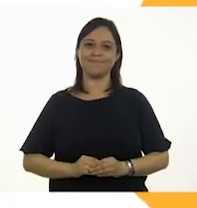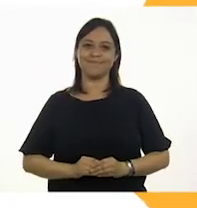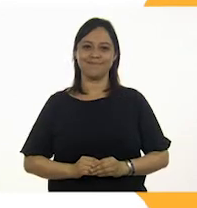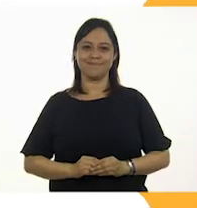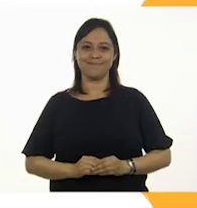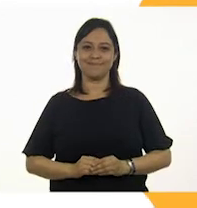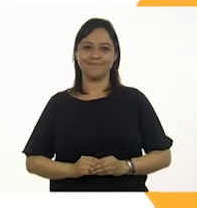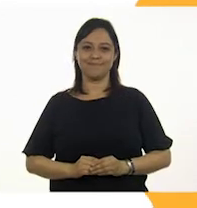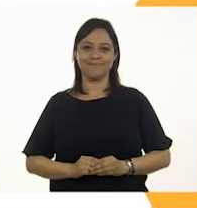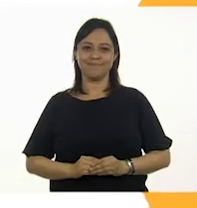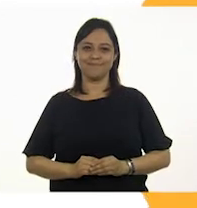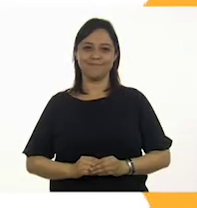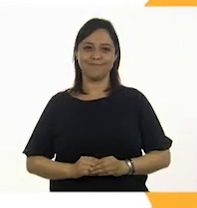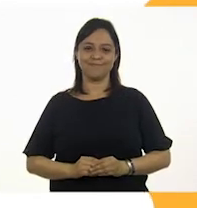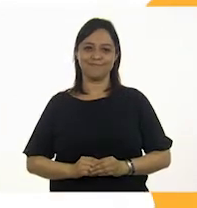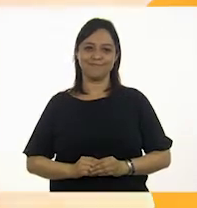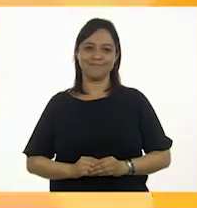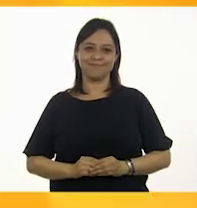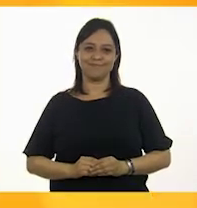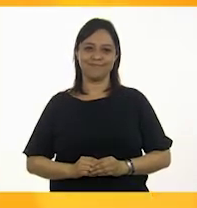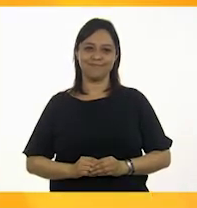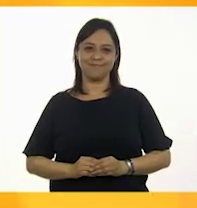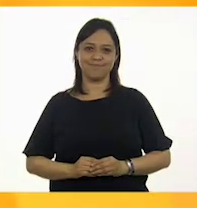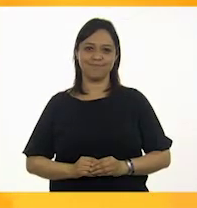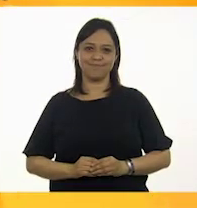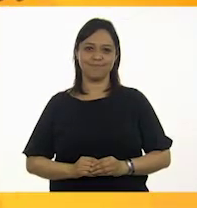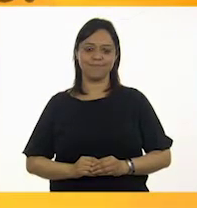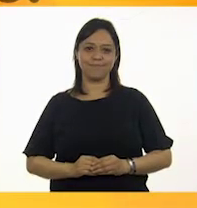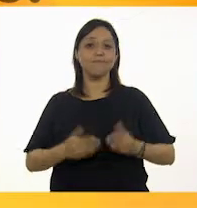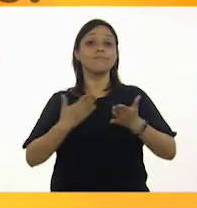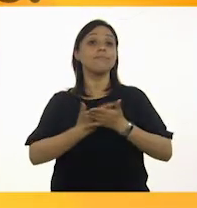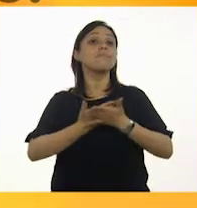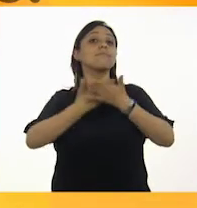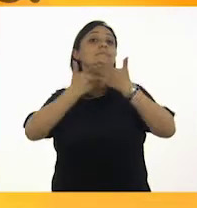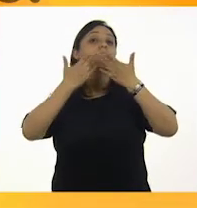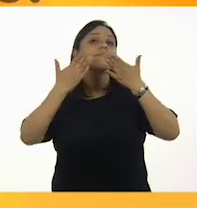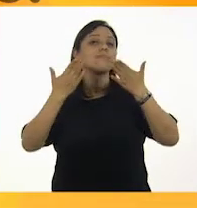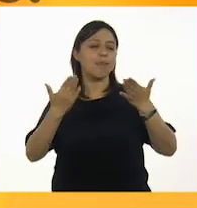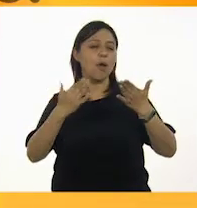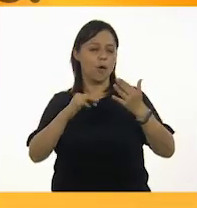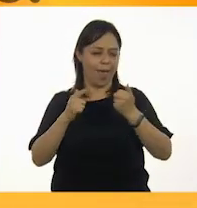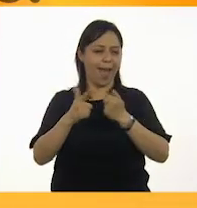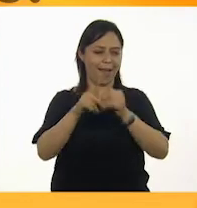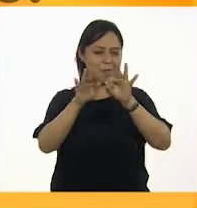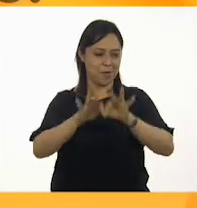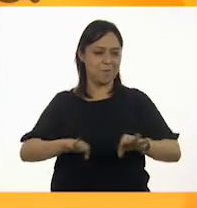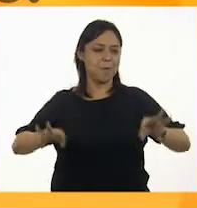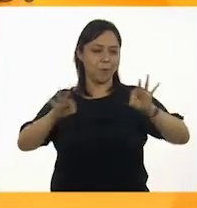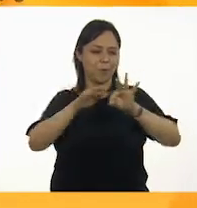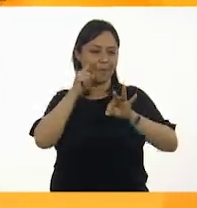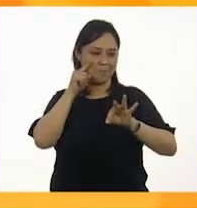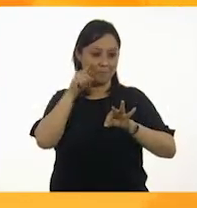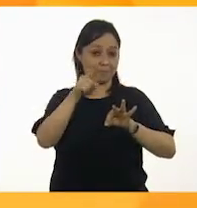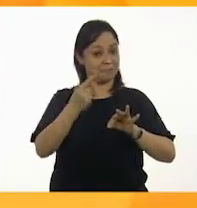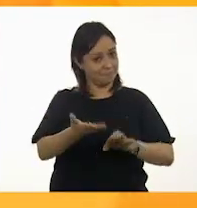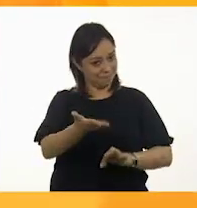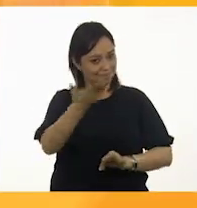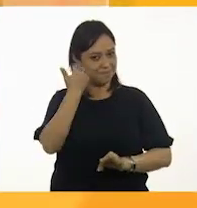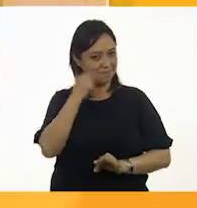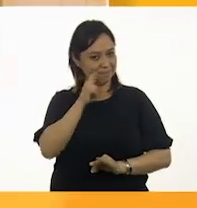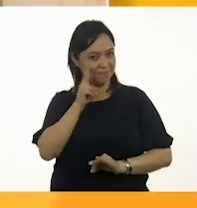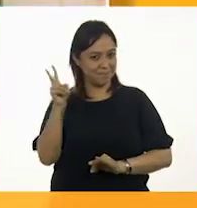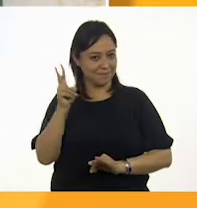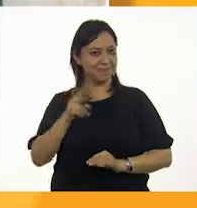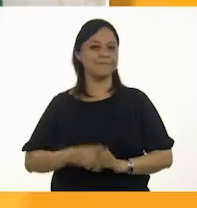.gov.mx A continuación tenemos algo muy importante para ti. ¡Acompáñanos!